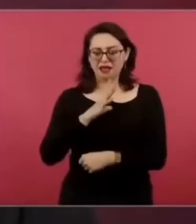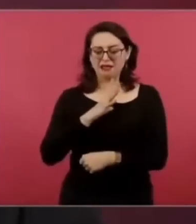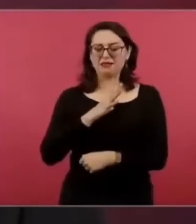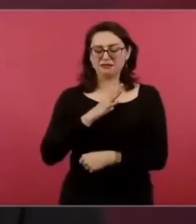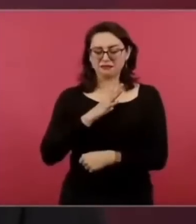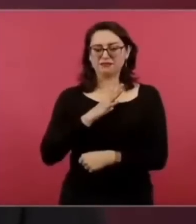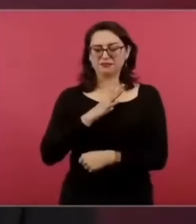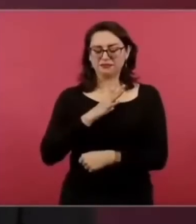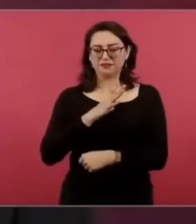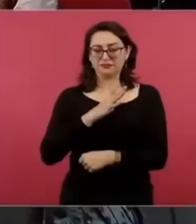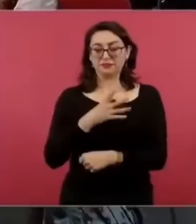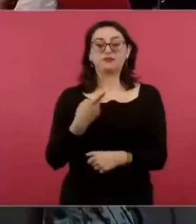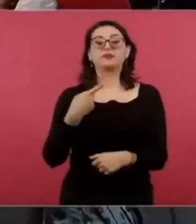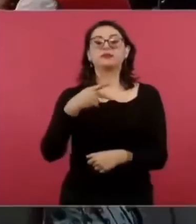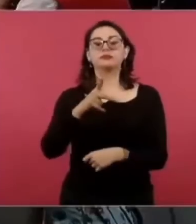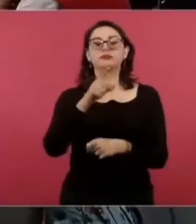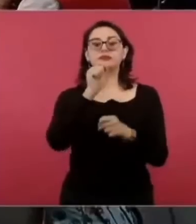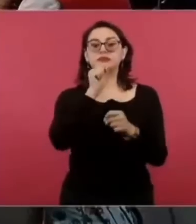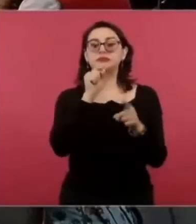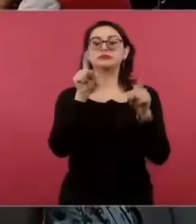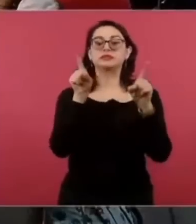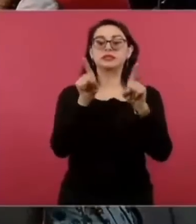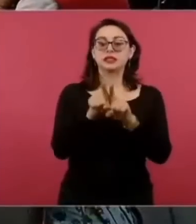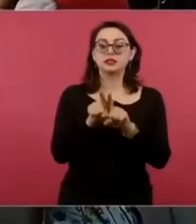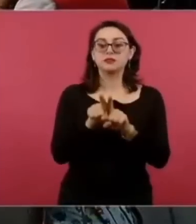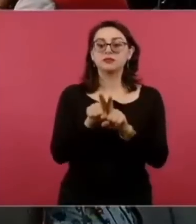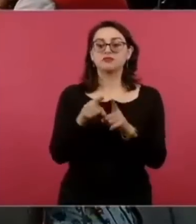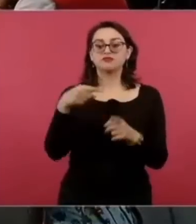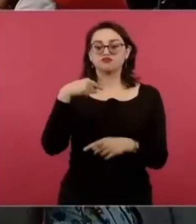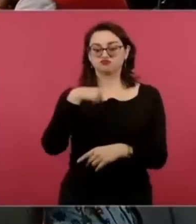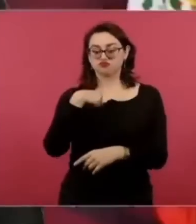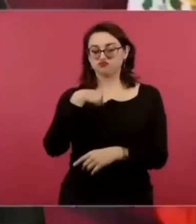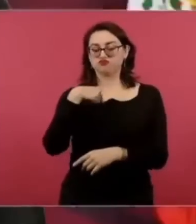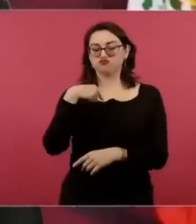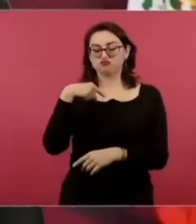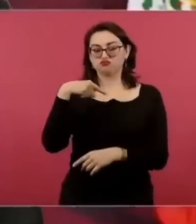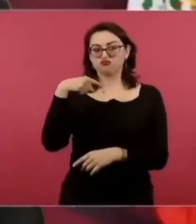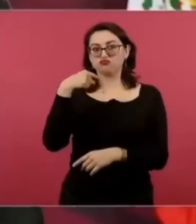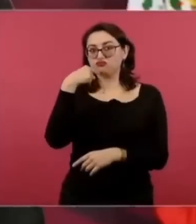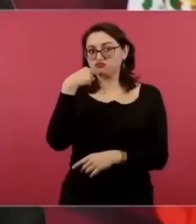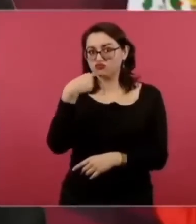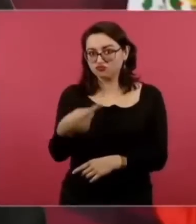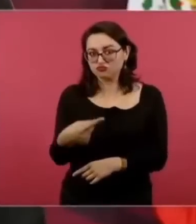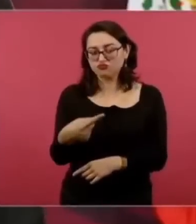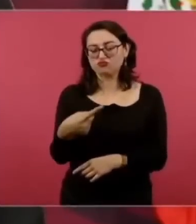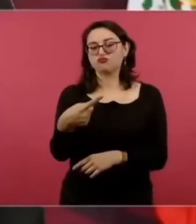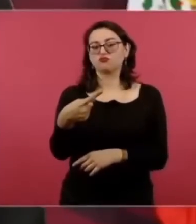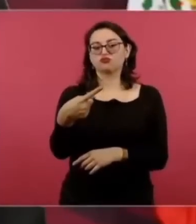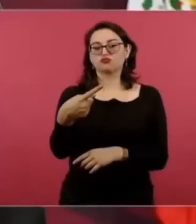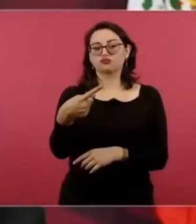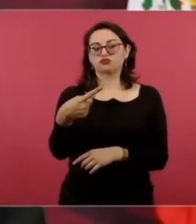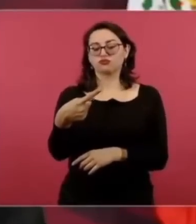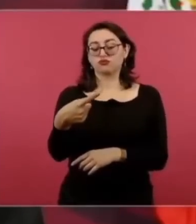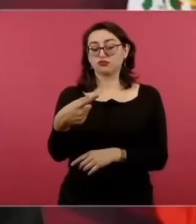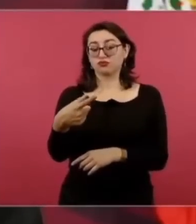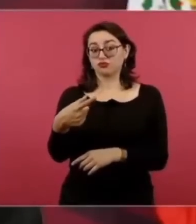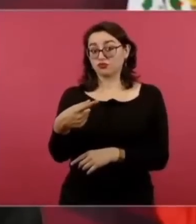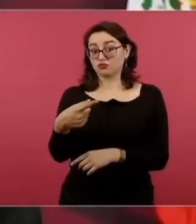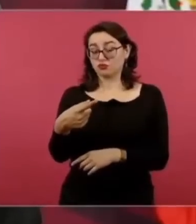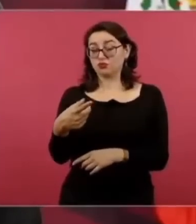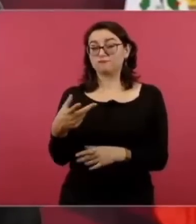para que no se esté pensando de que es igual.